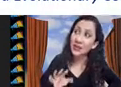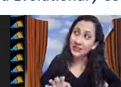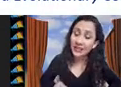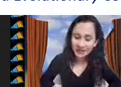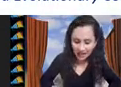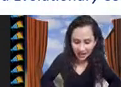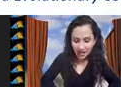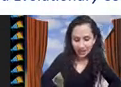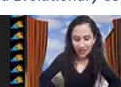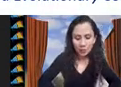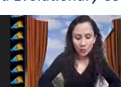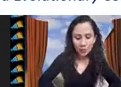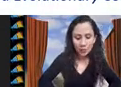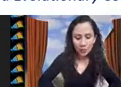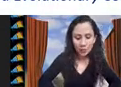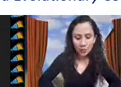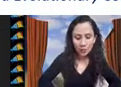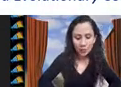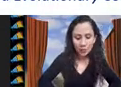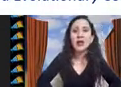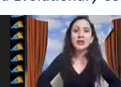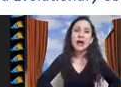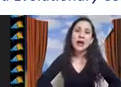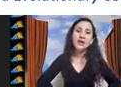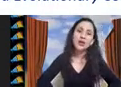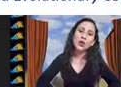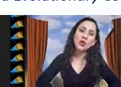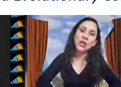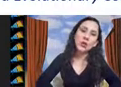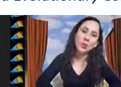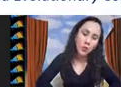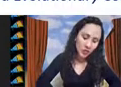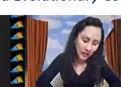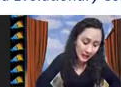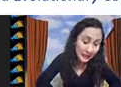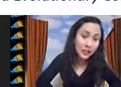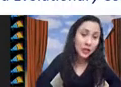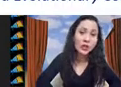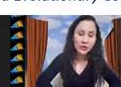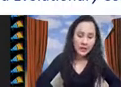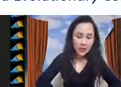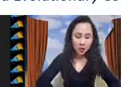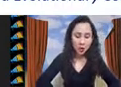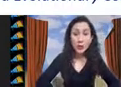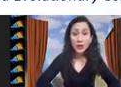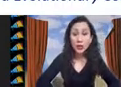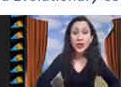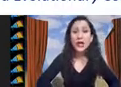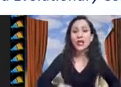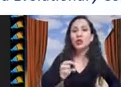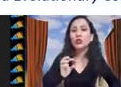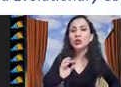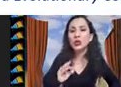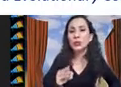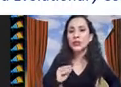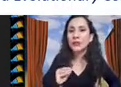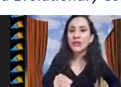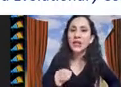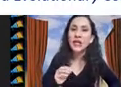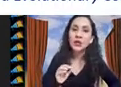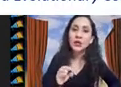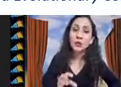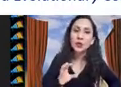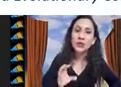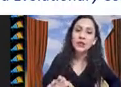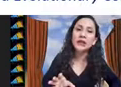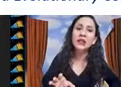metahorísticas que han dado mejores resultados han sido los algoritmos genéticos de agrupación que son un tipo